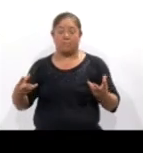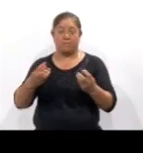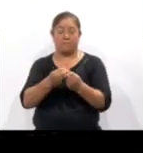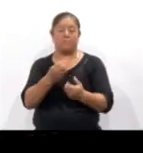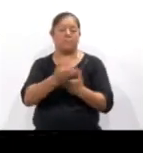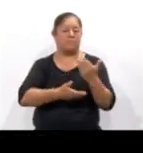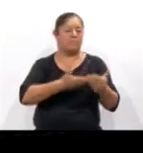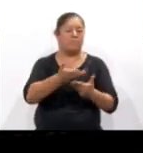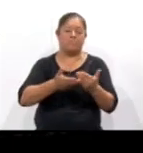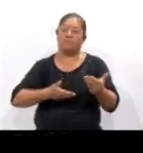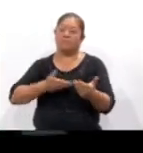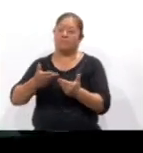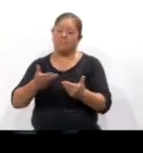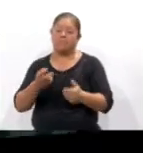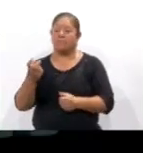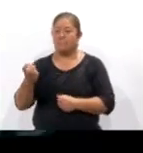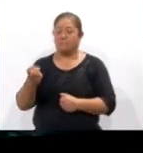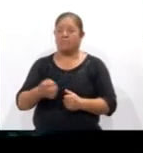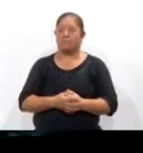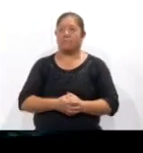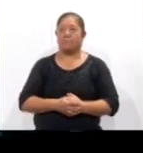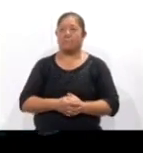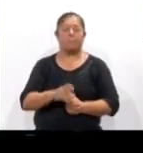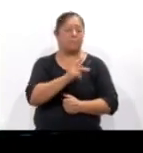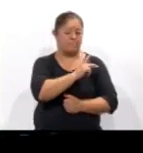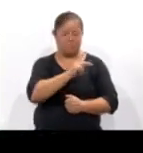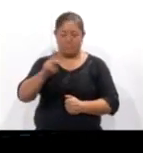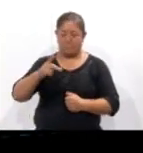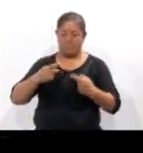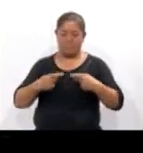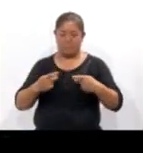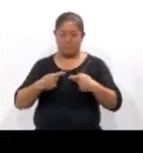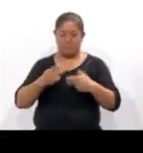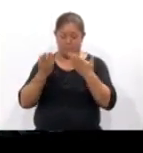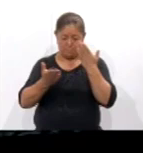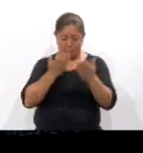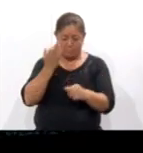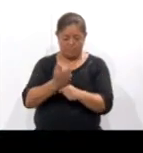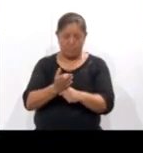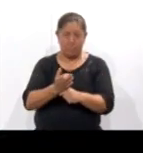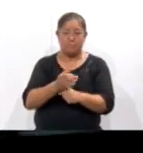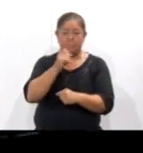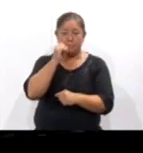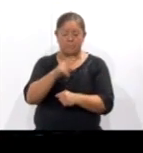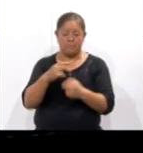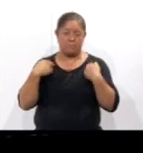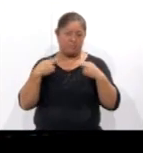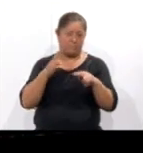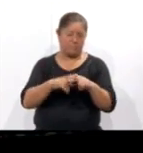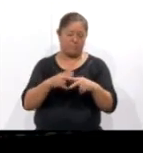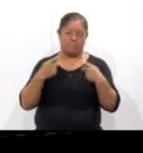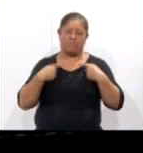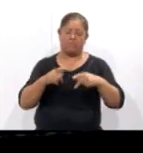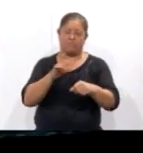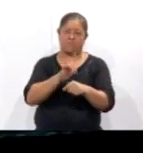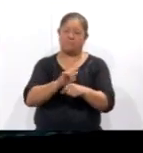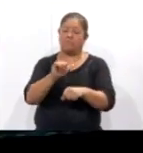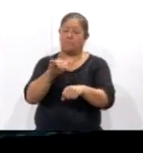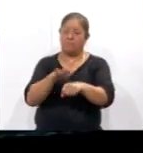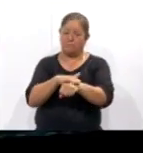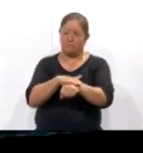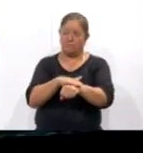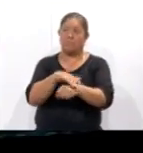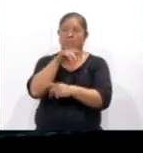los servicios que ofrece esta última institución a toda la población estudiantil, así como docentes, personal administrativo y